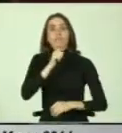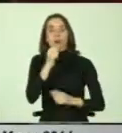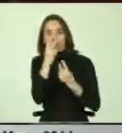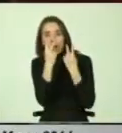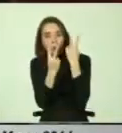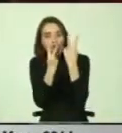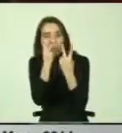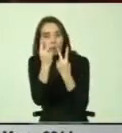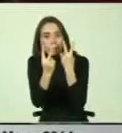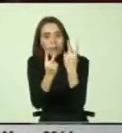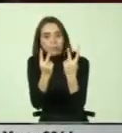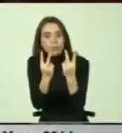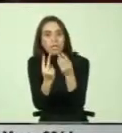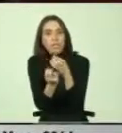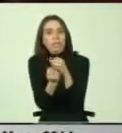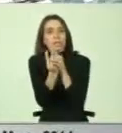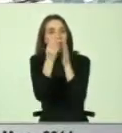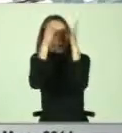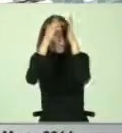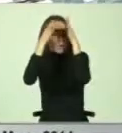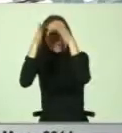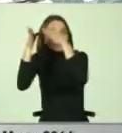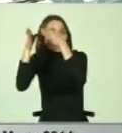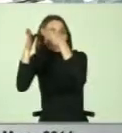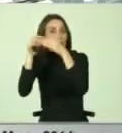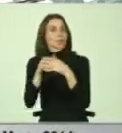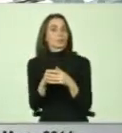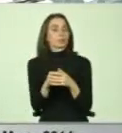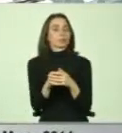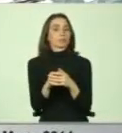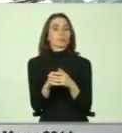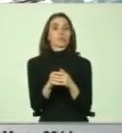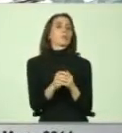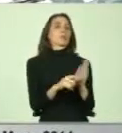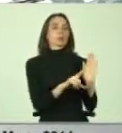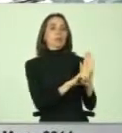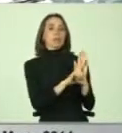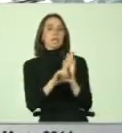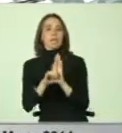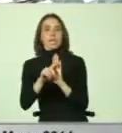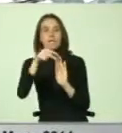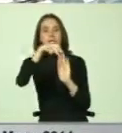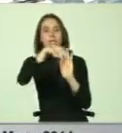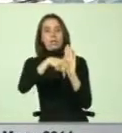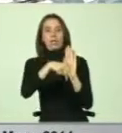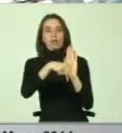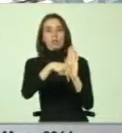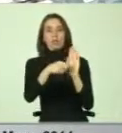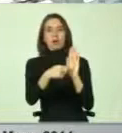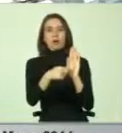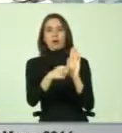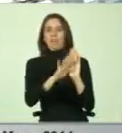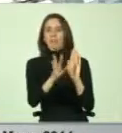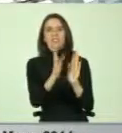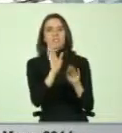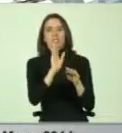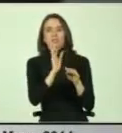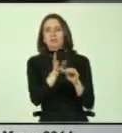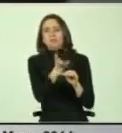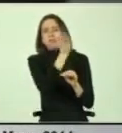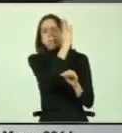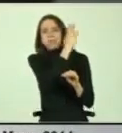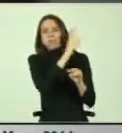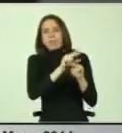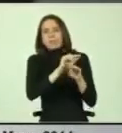conocimiento del nuevo enfoque. El mantenimiento de leyes y disposiciones normativas absolutamente obsoletas y